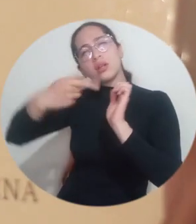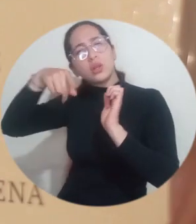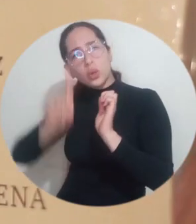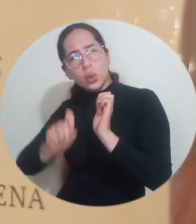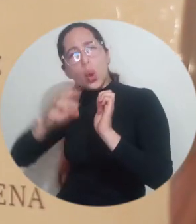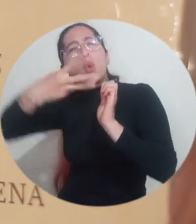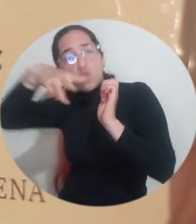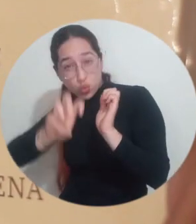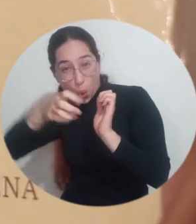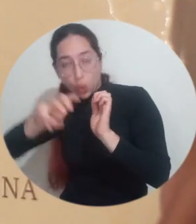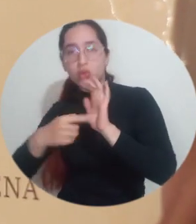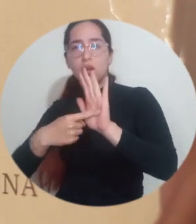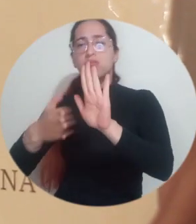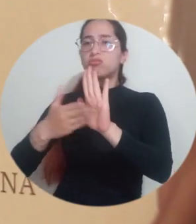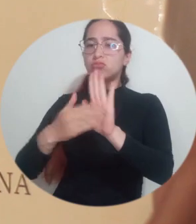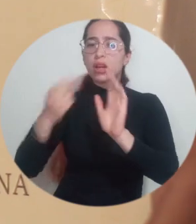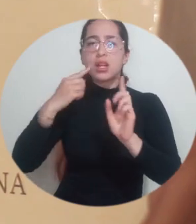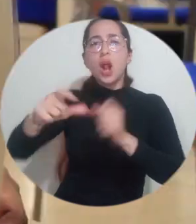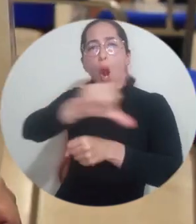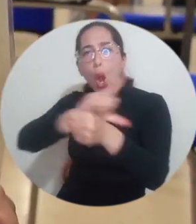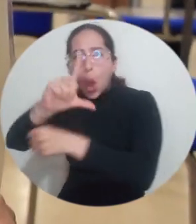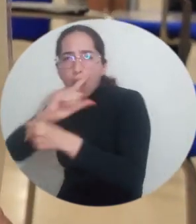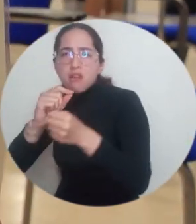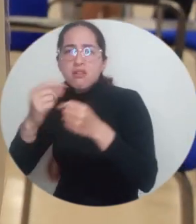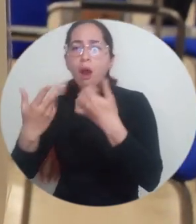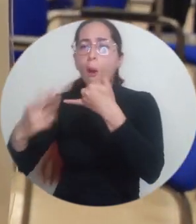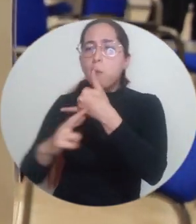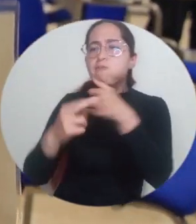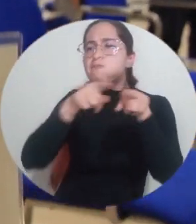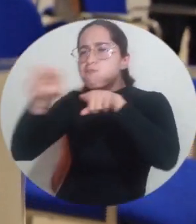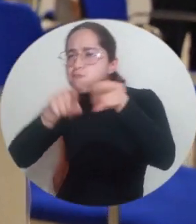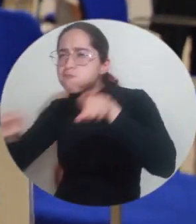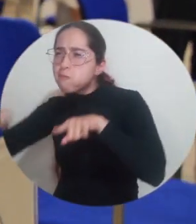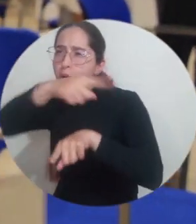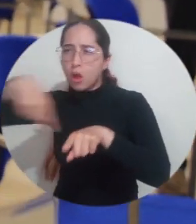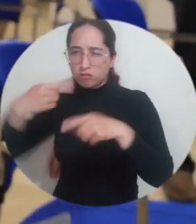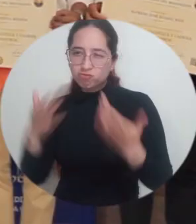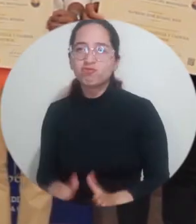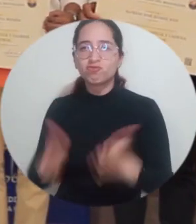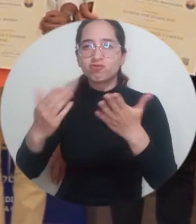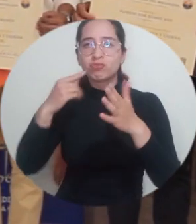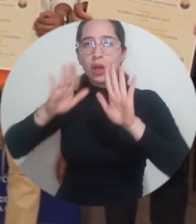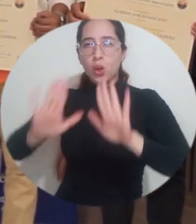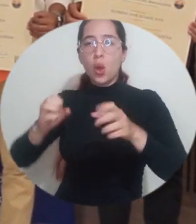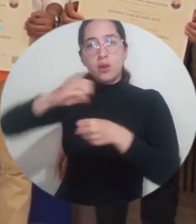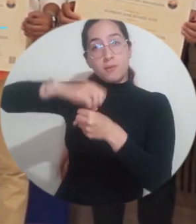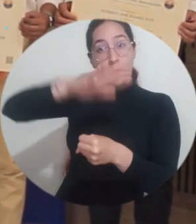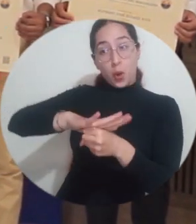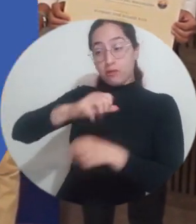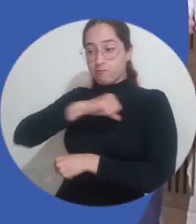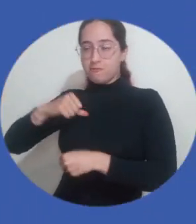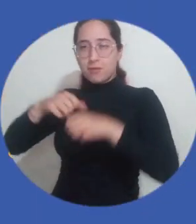promover el desarrollo del talento humano local y regional y responder a las necesidades del sector público y privado.